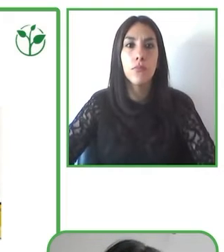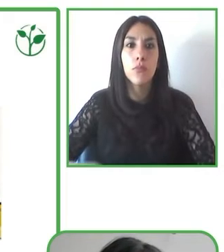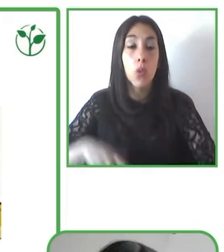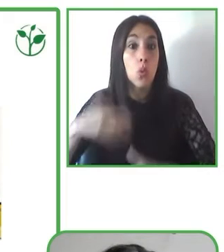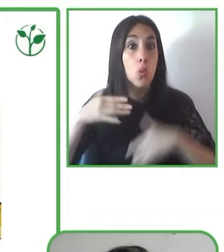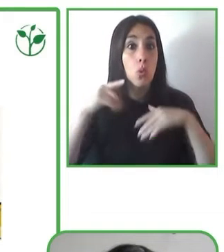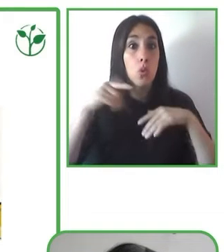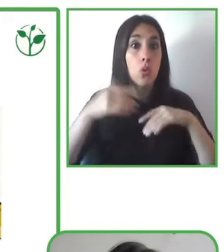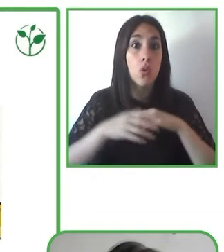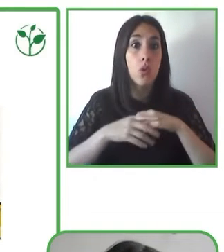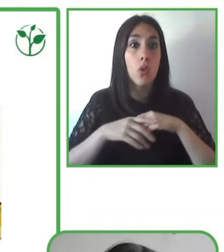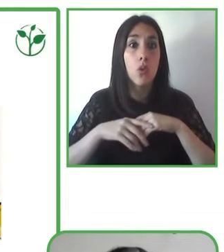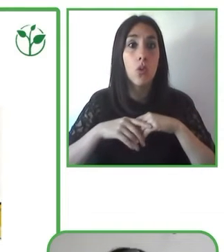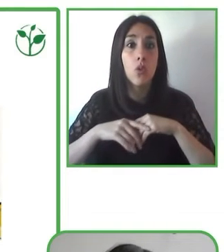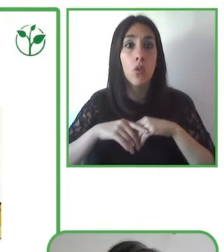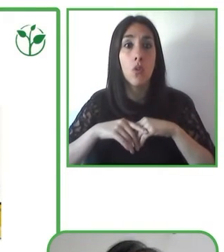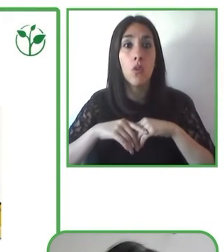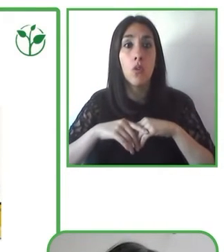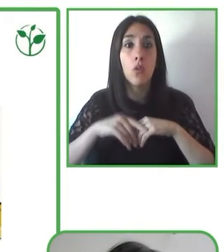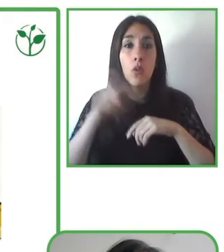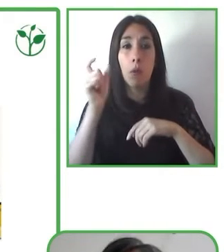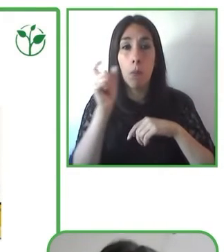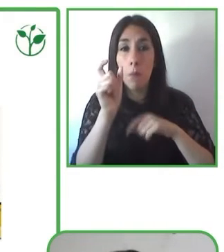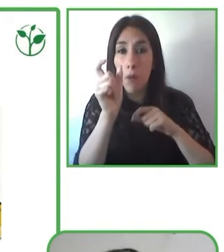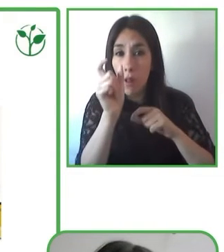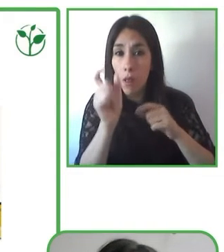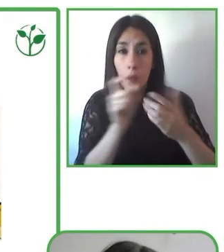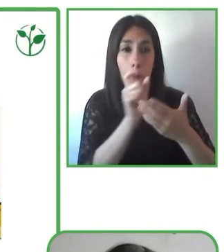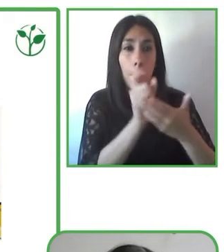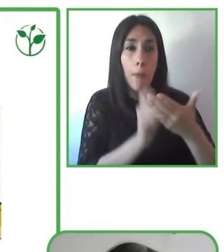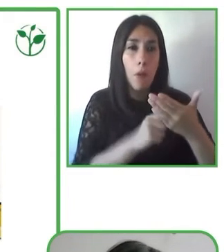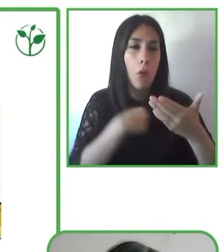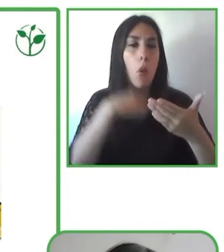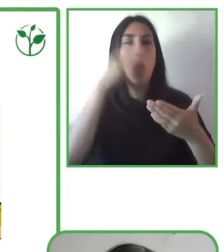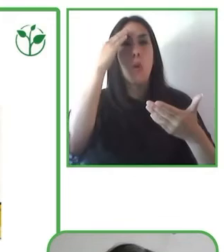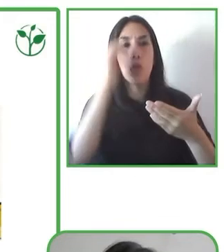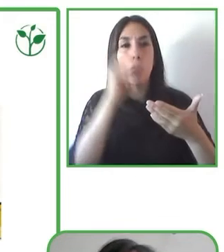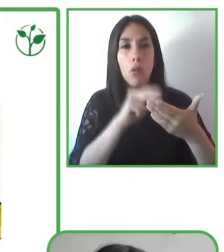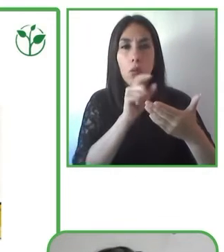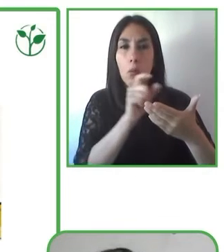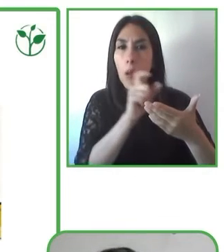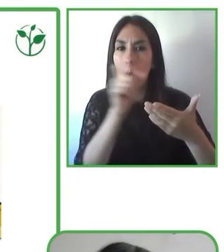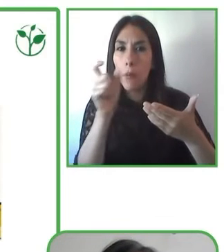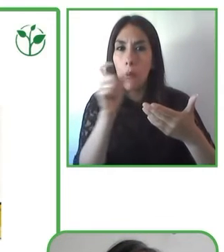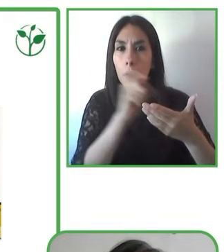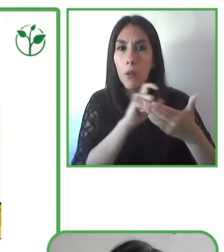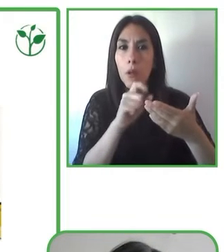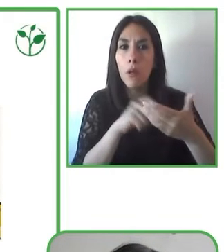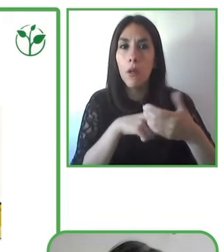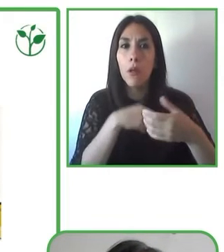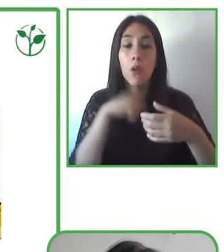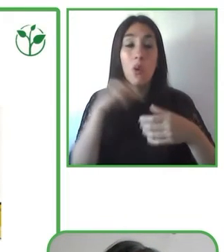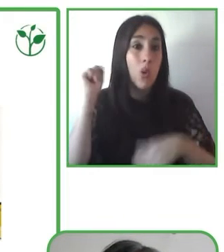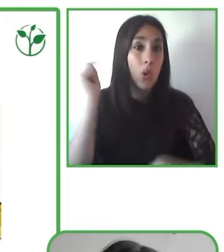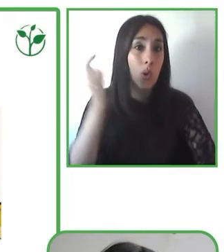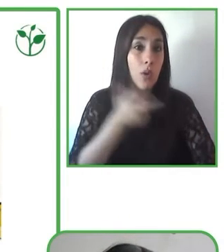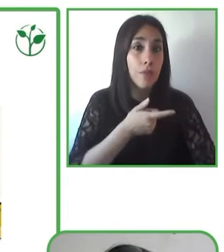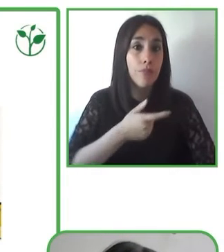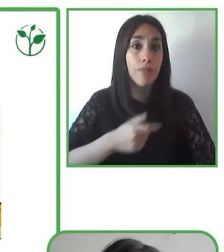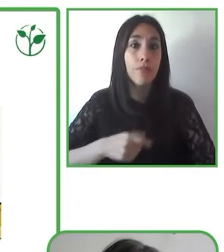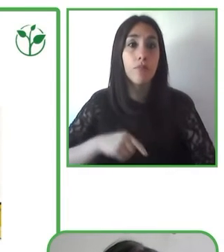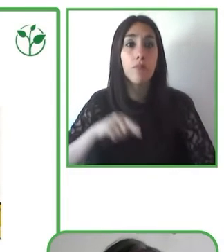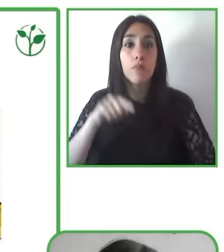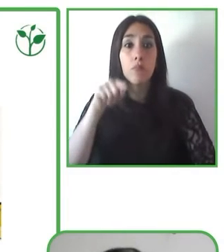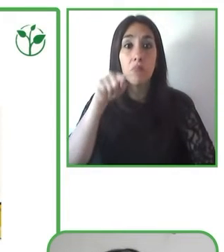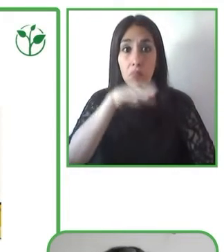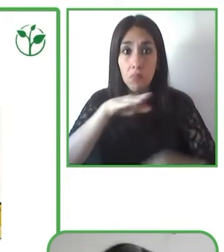visual. Por tanto, entendemos que todos los niños tienen derecho y tienen la posibilidad